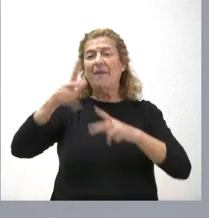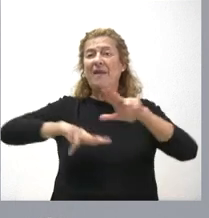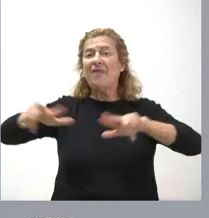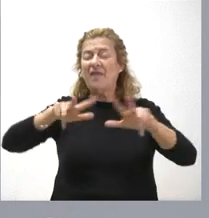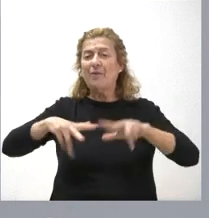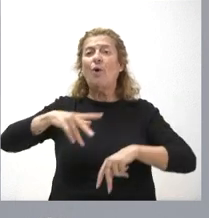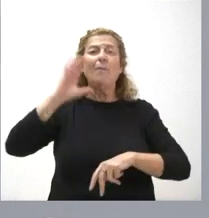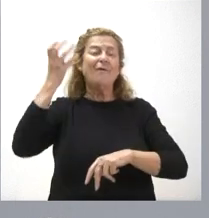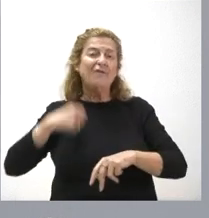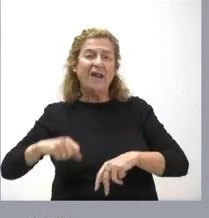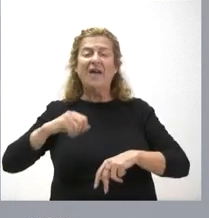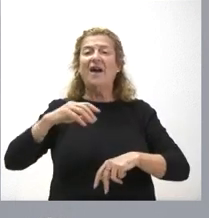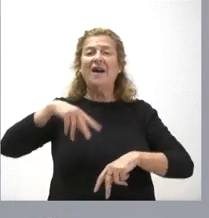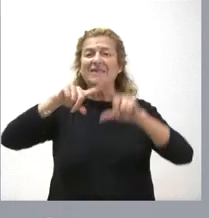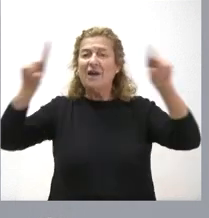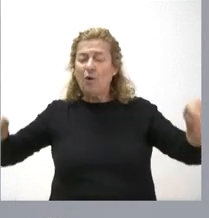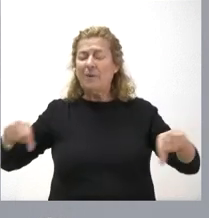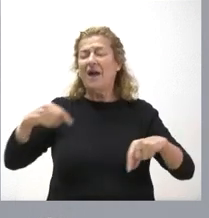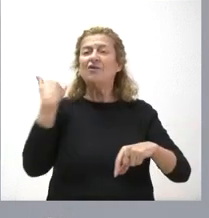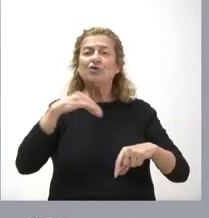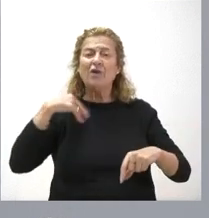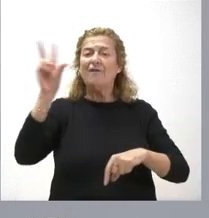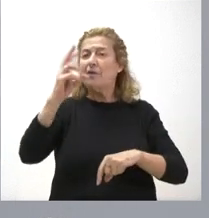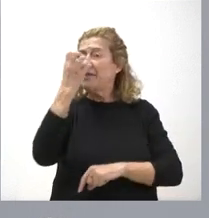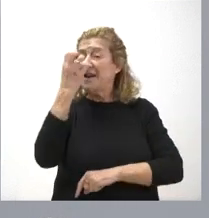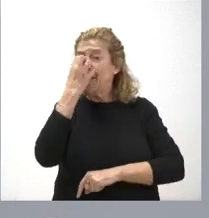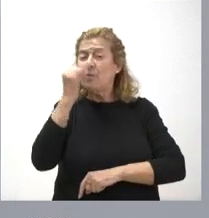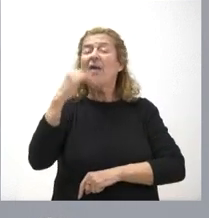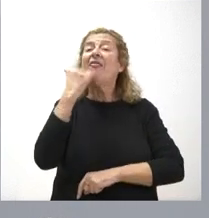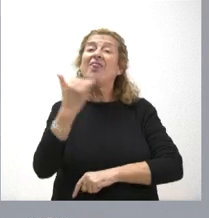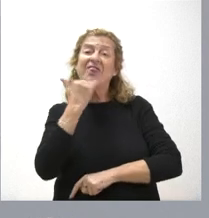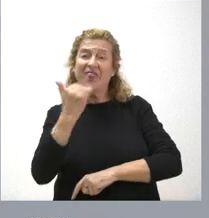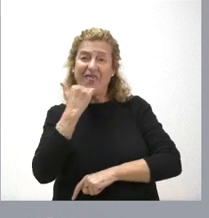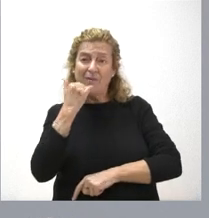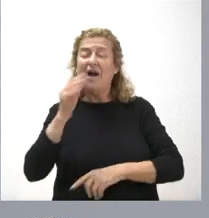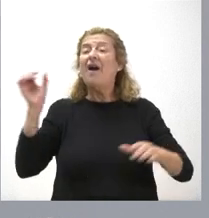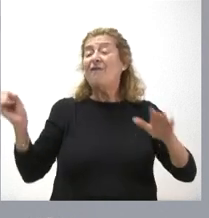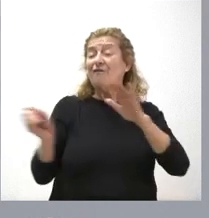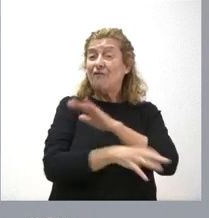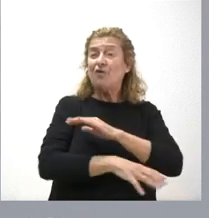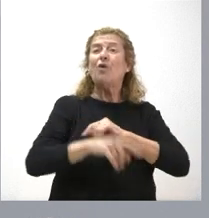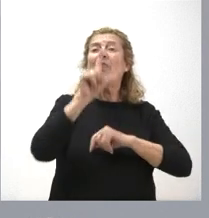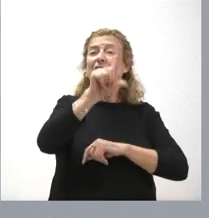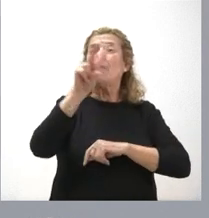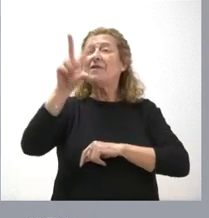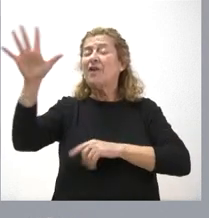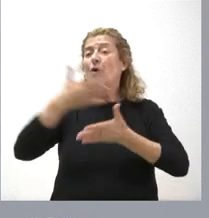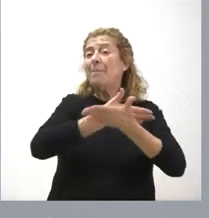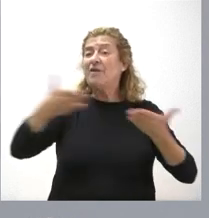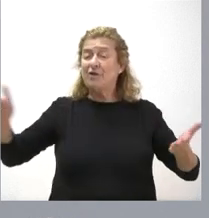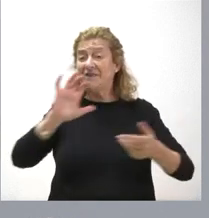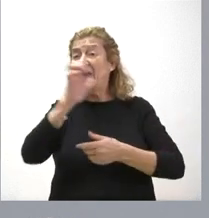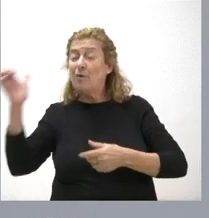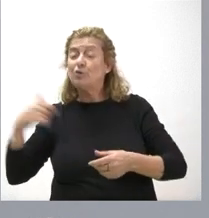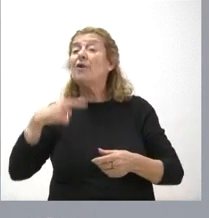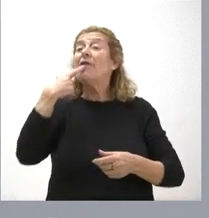Palencia, Segovia, Soria, Valladolid, Medina del Campo y Zamora. El coste total de la inversión ascenderá a 125 millones de euros y, como les